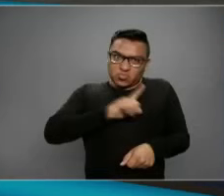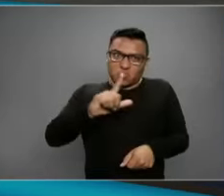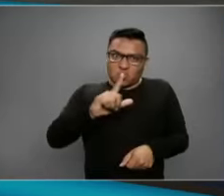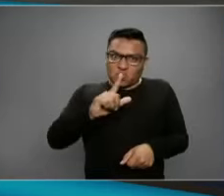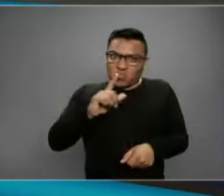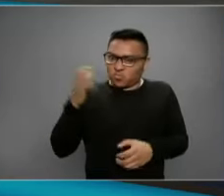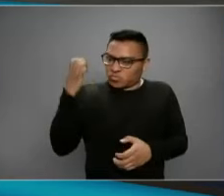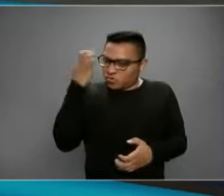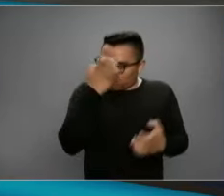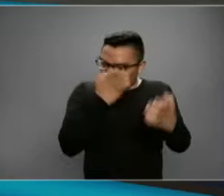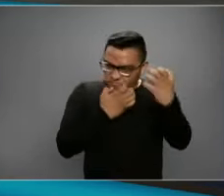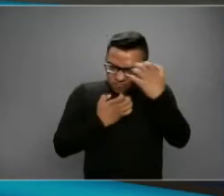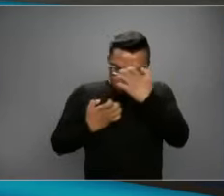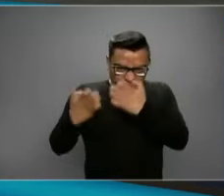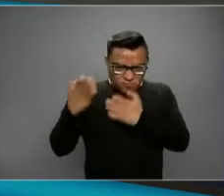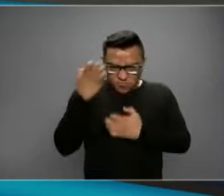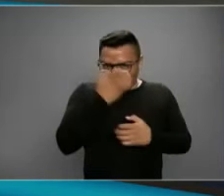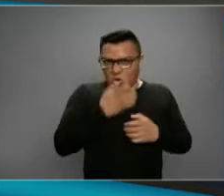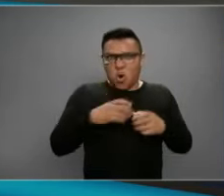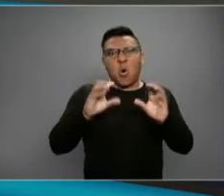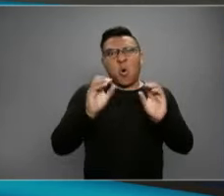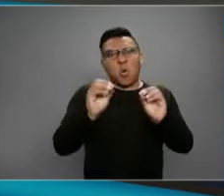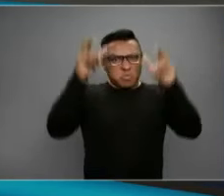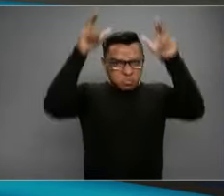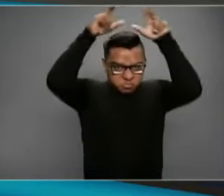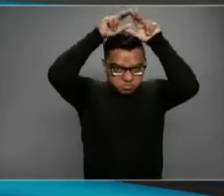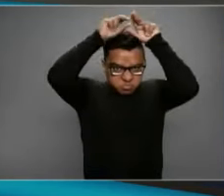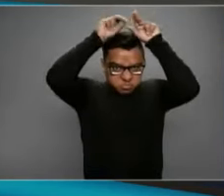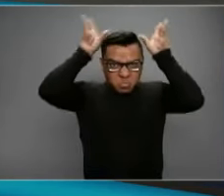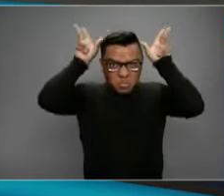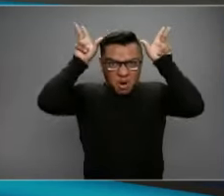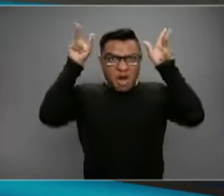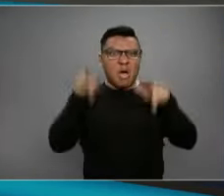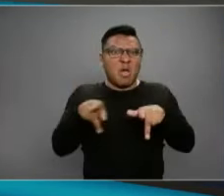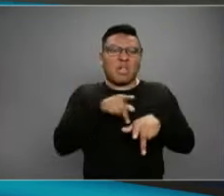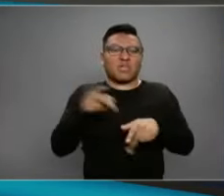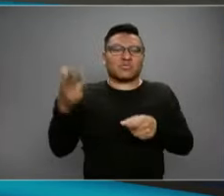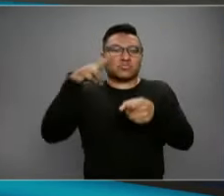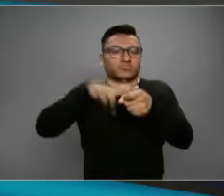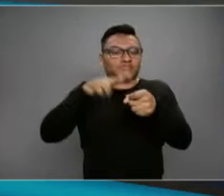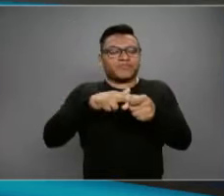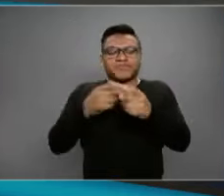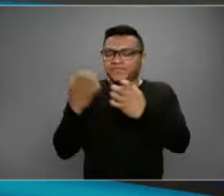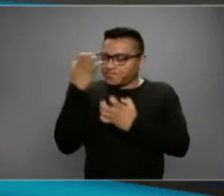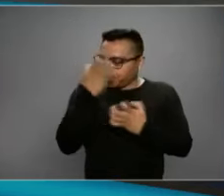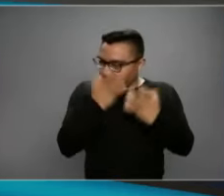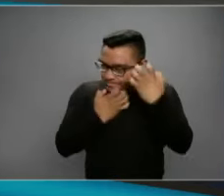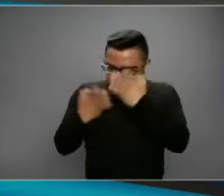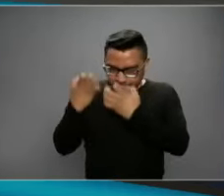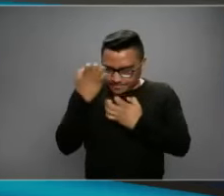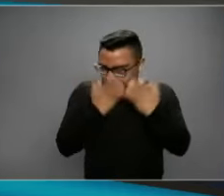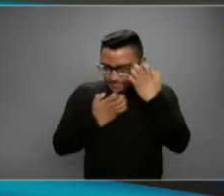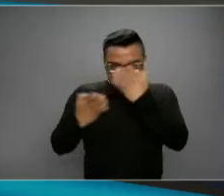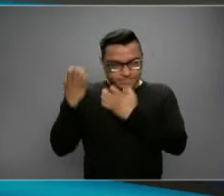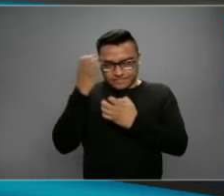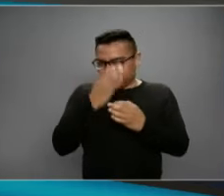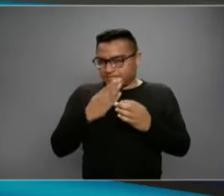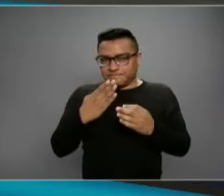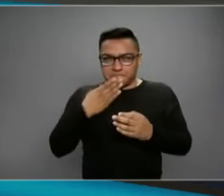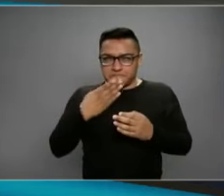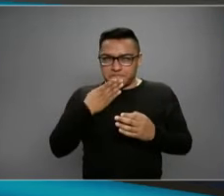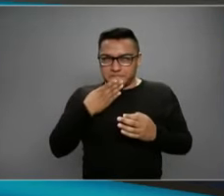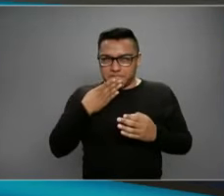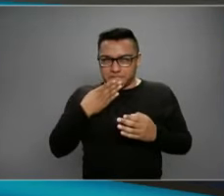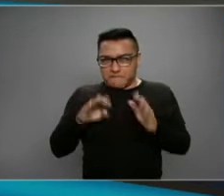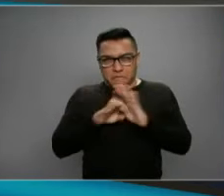profesionales de la medicina y de la enfermería en un hospital. Hay que revisar cómo están sus